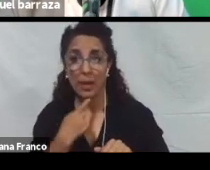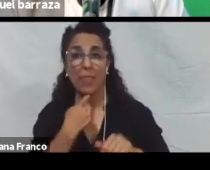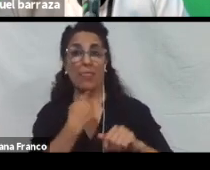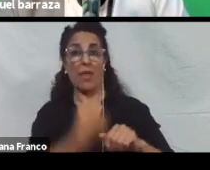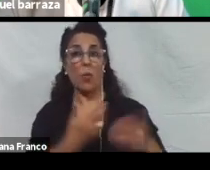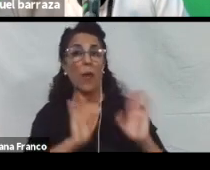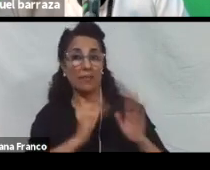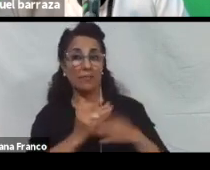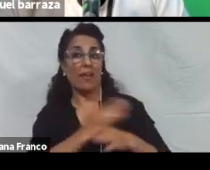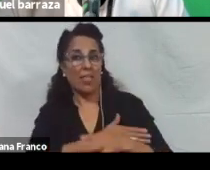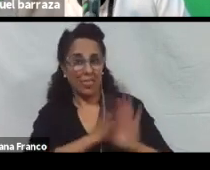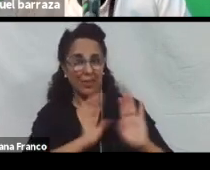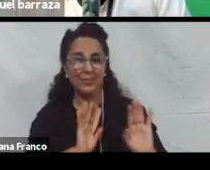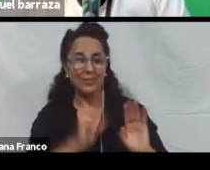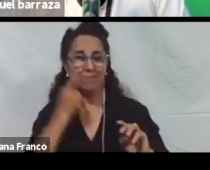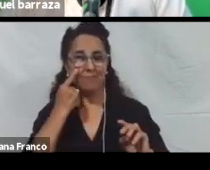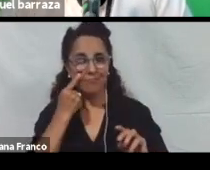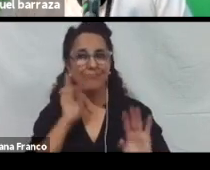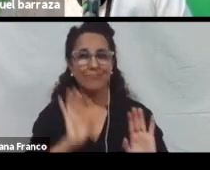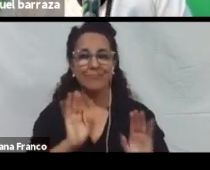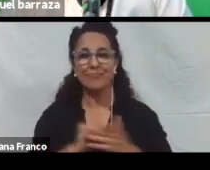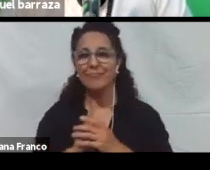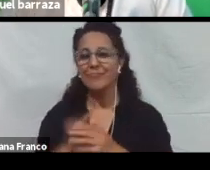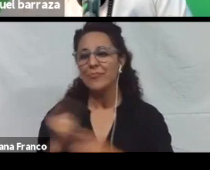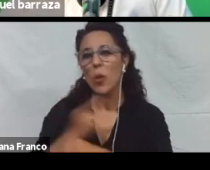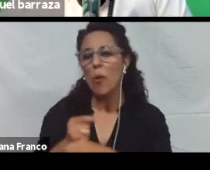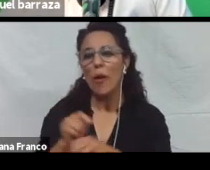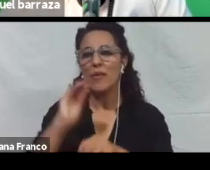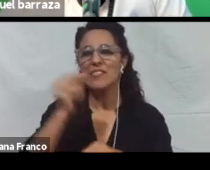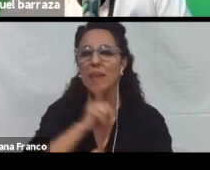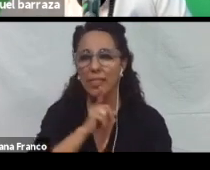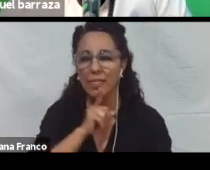chat. Va rápido. No tiene tiempo de leer. Y se pierde muchísima información.